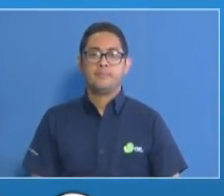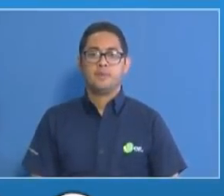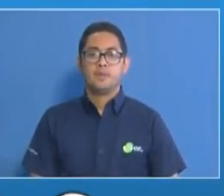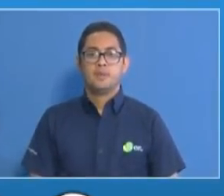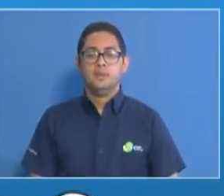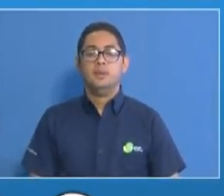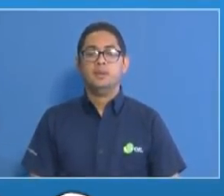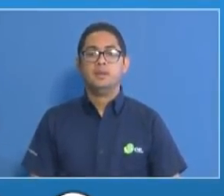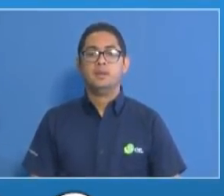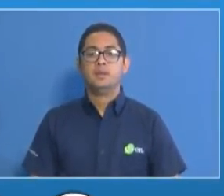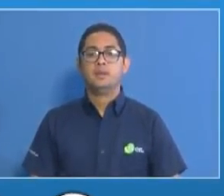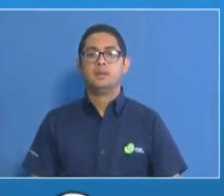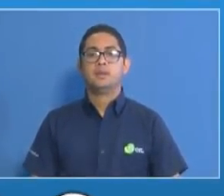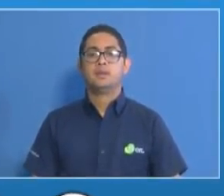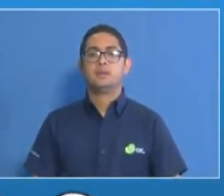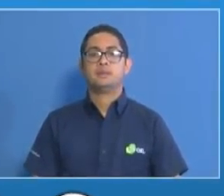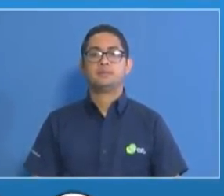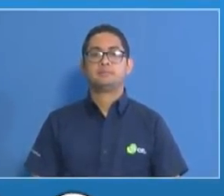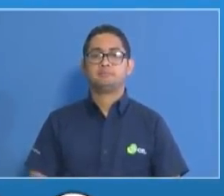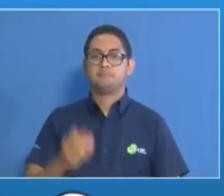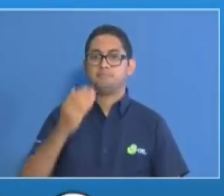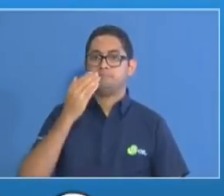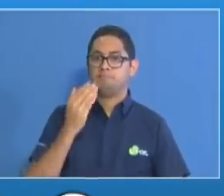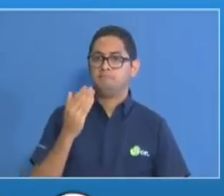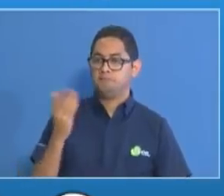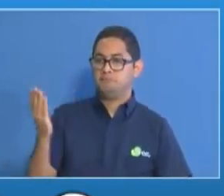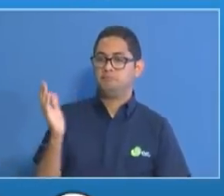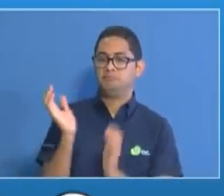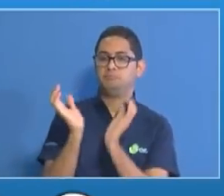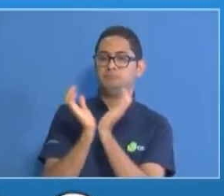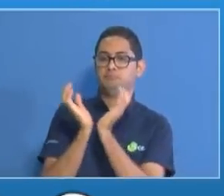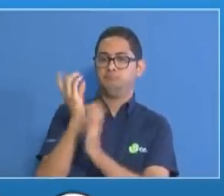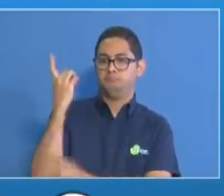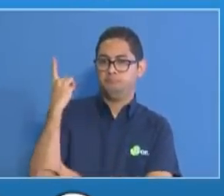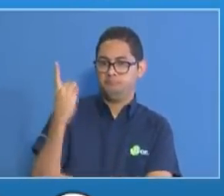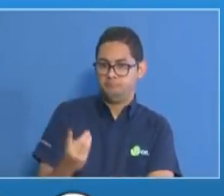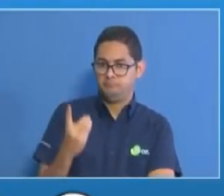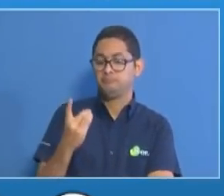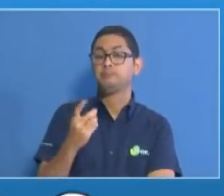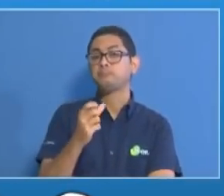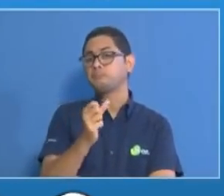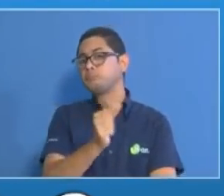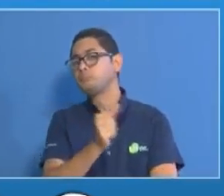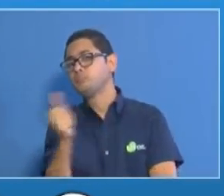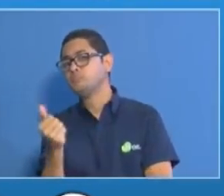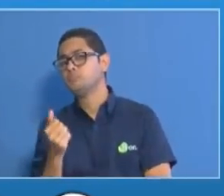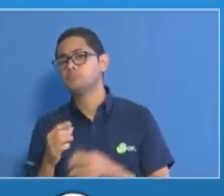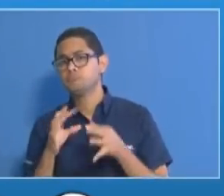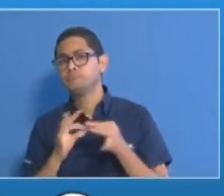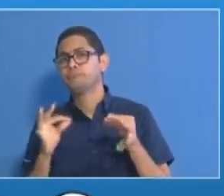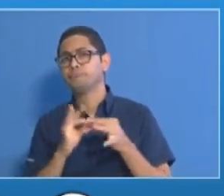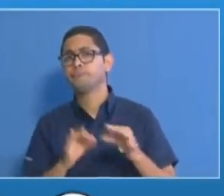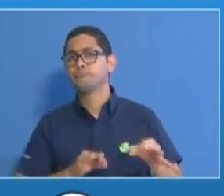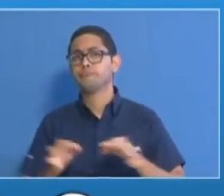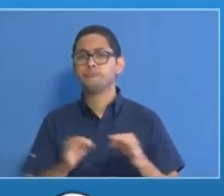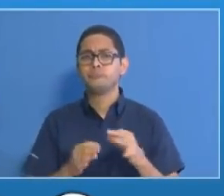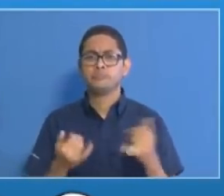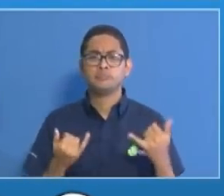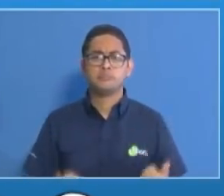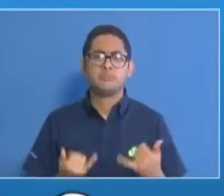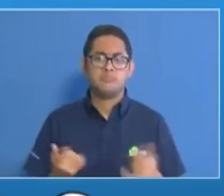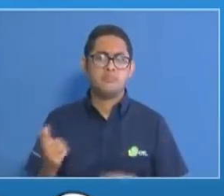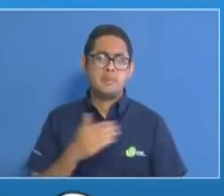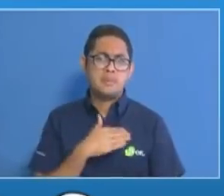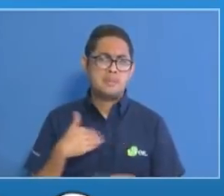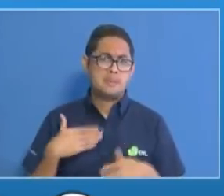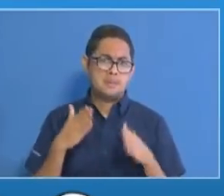muchísimas gracias al director general de la caja de seguro social continuando con la rendición de este informe cedemos la palabra al